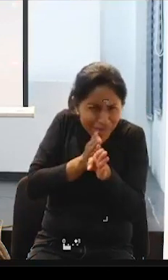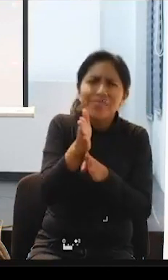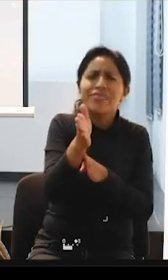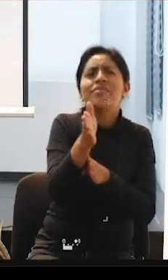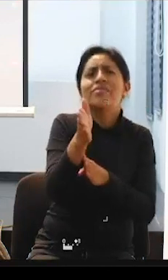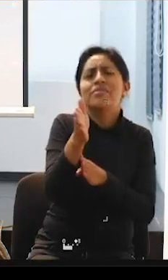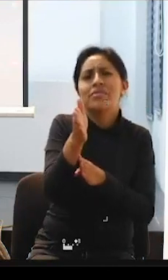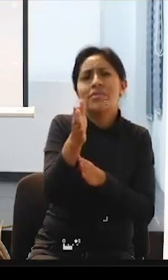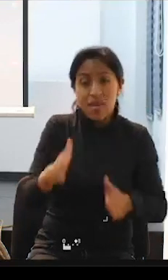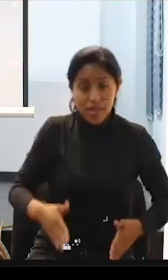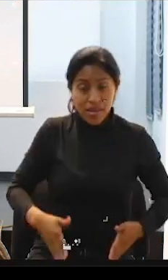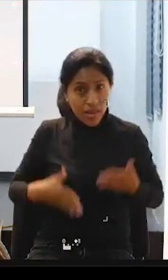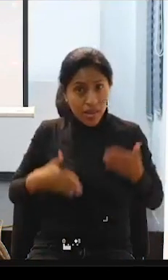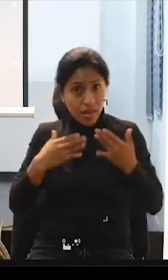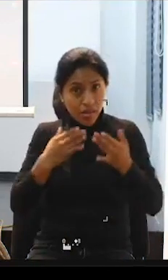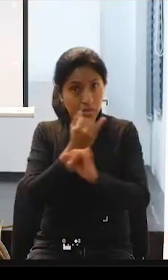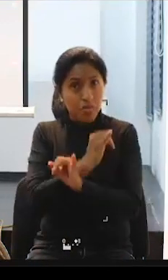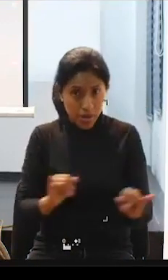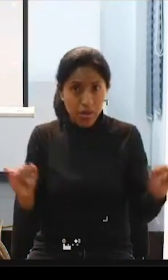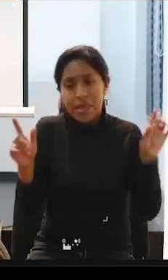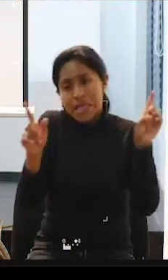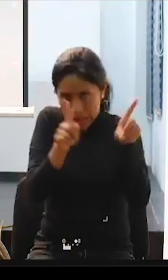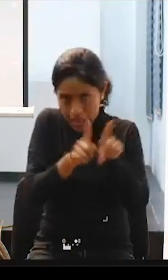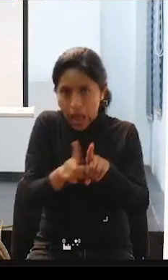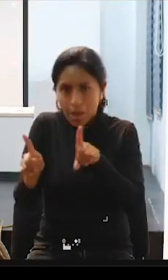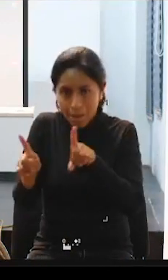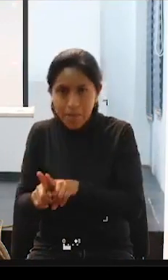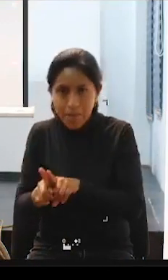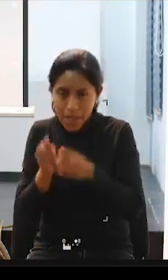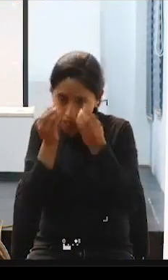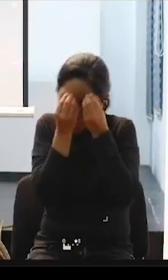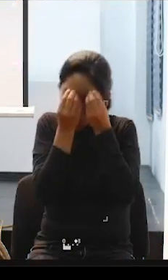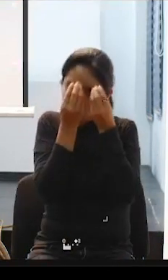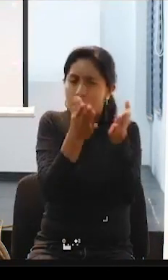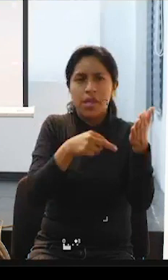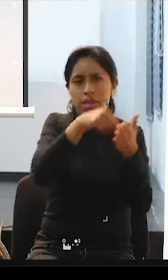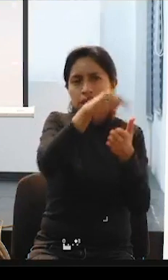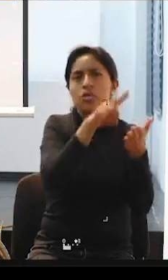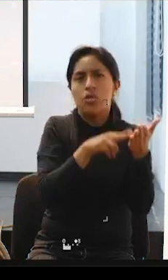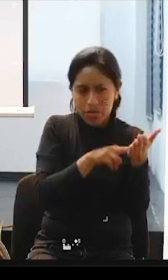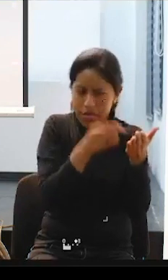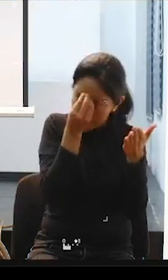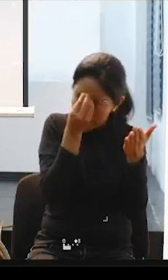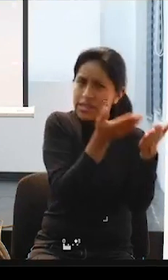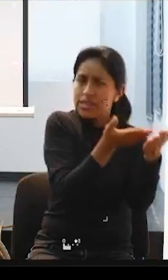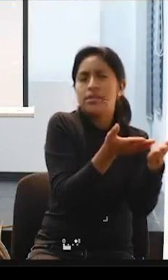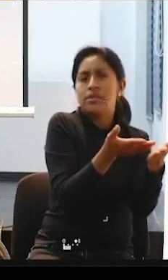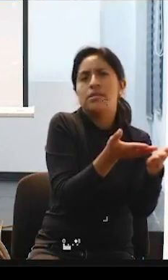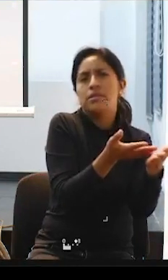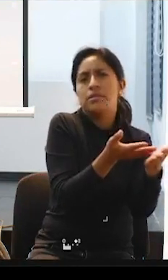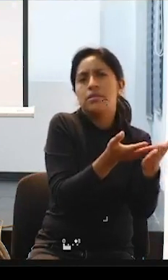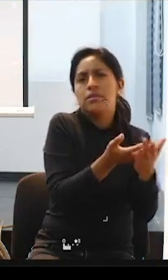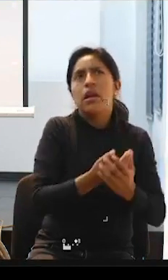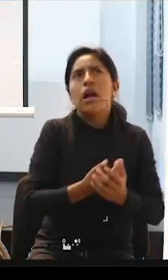de vida independiente, por supuesto, por supuesto, hay que recumplirlo, de momento,